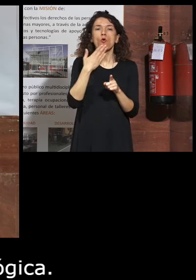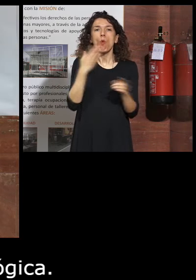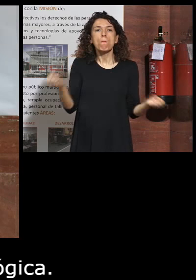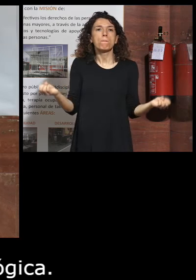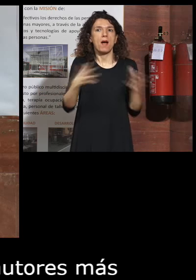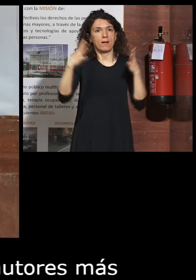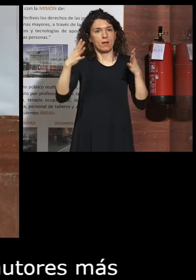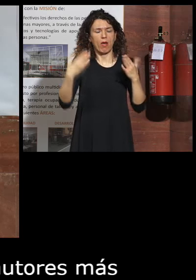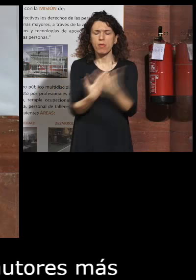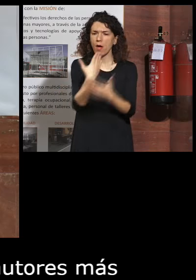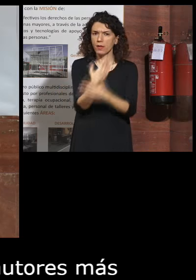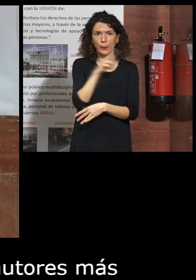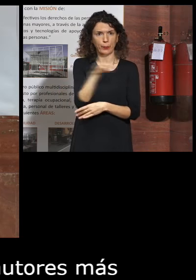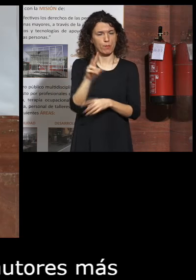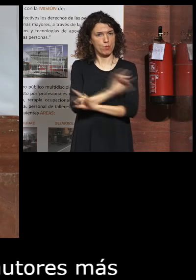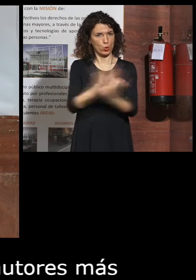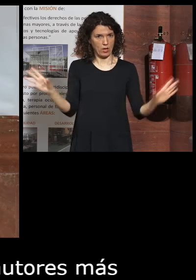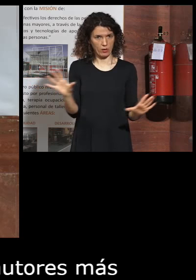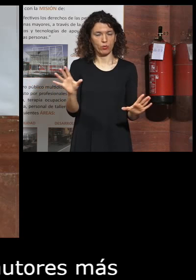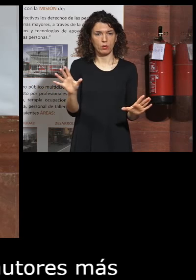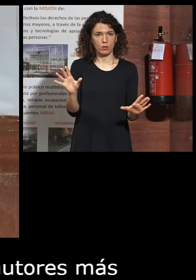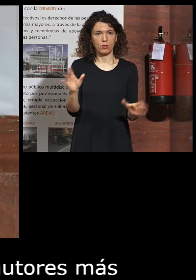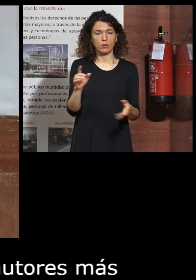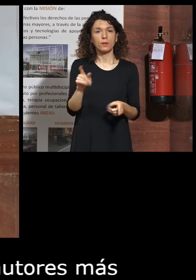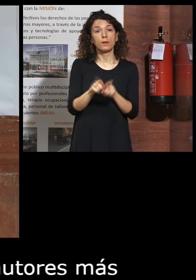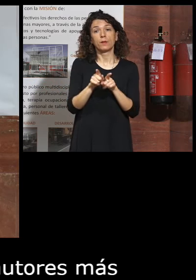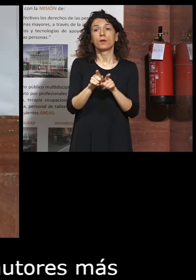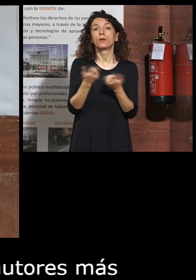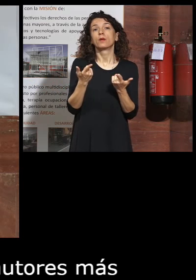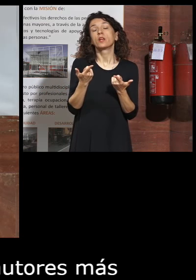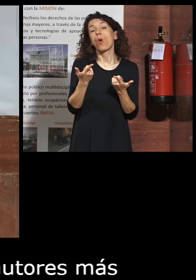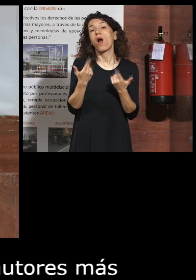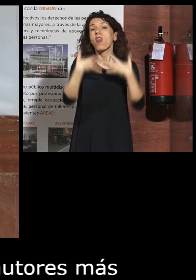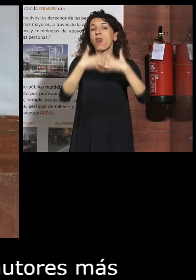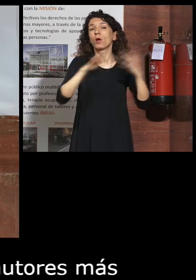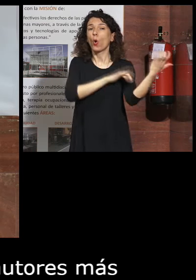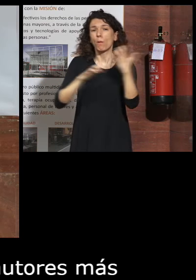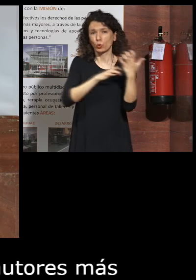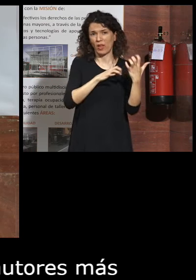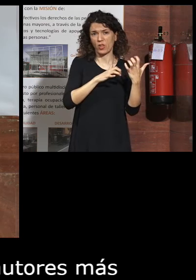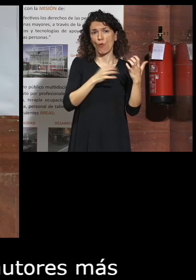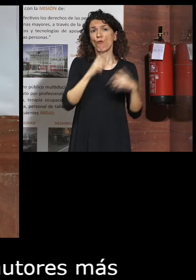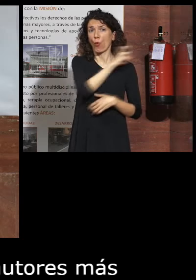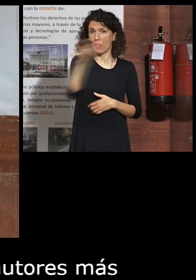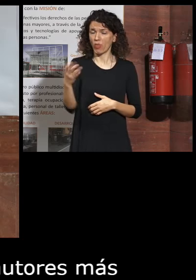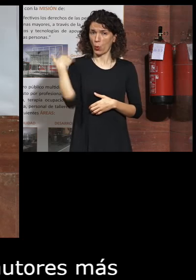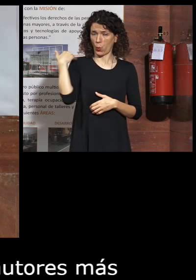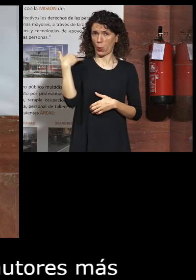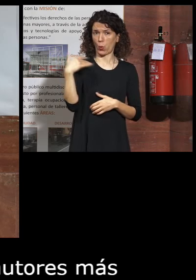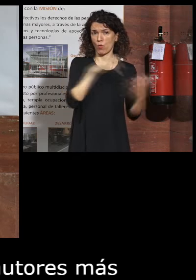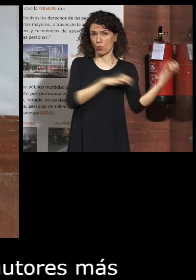diariamente. O Alan Turing, uno de los padres de la computación, decía aquello de que